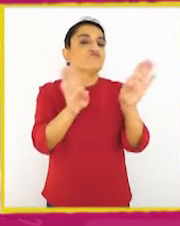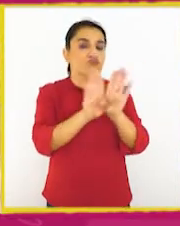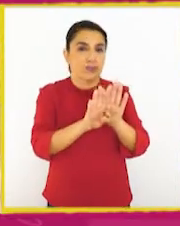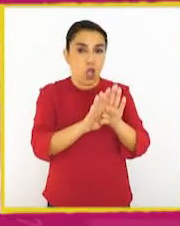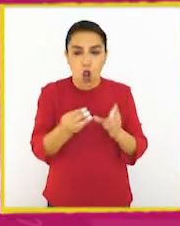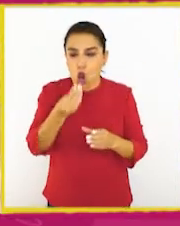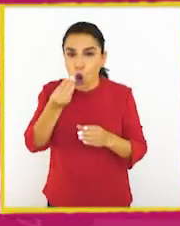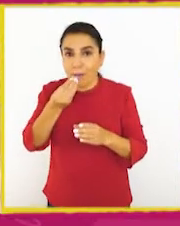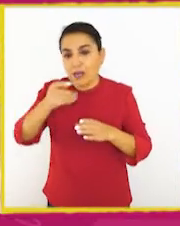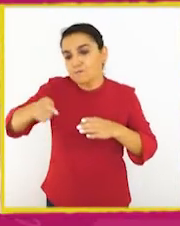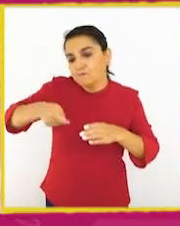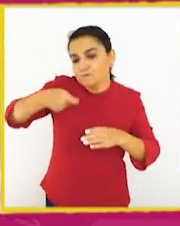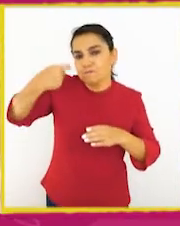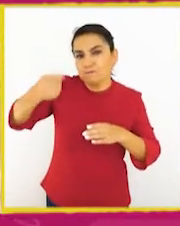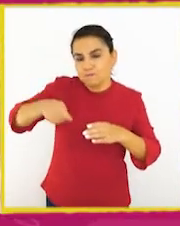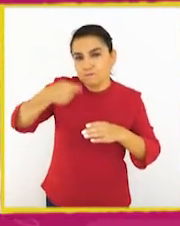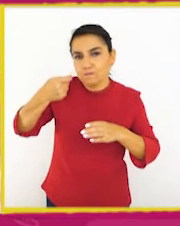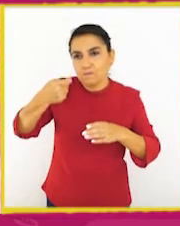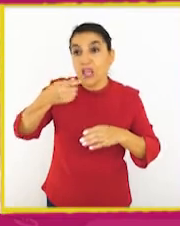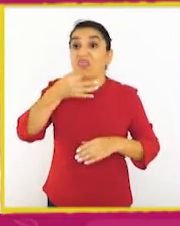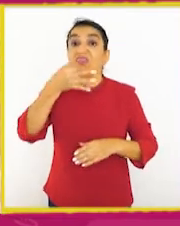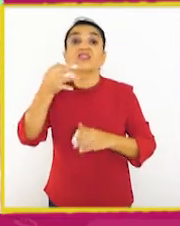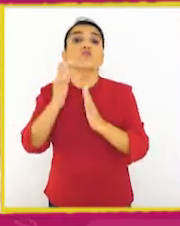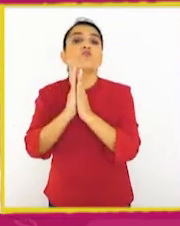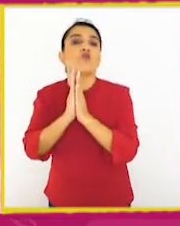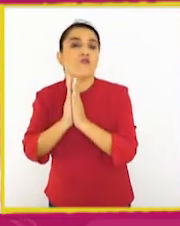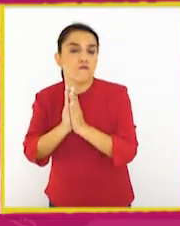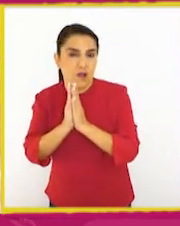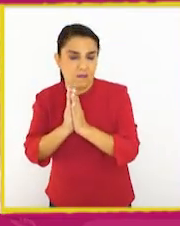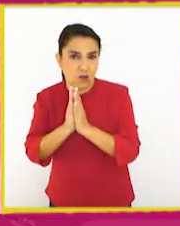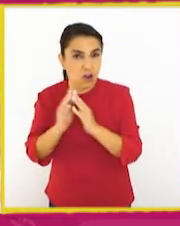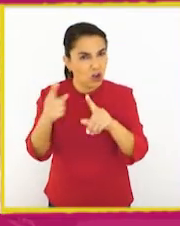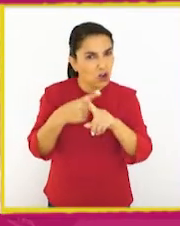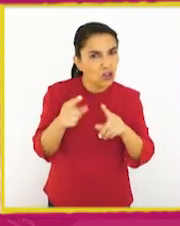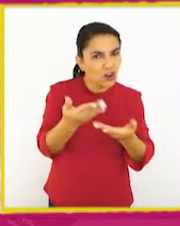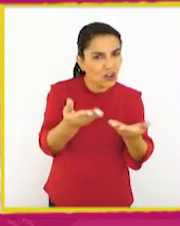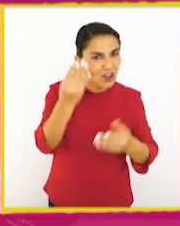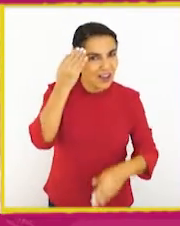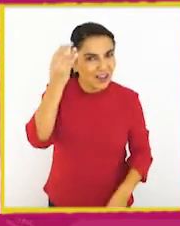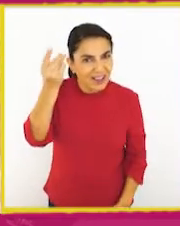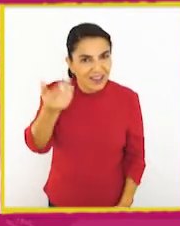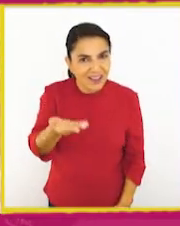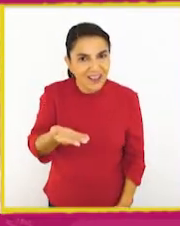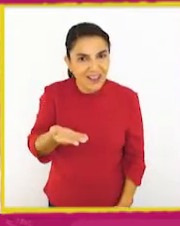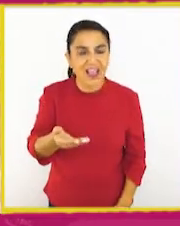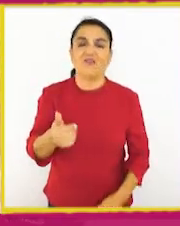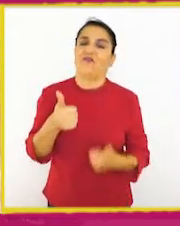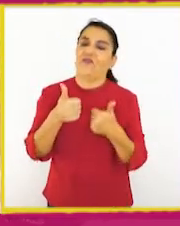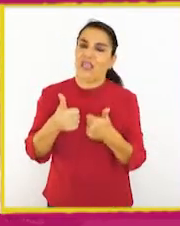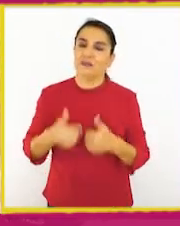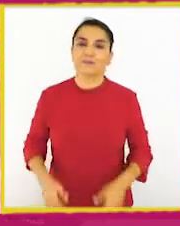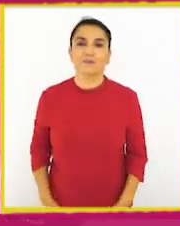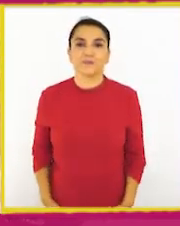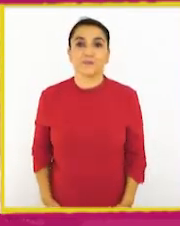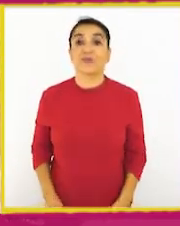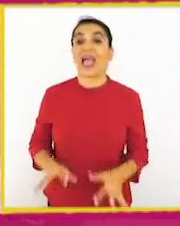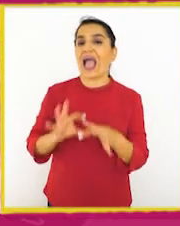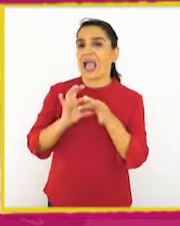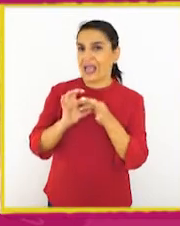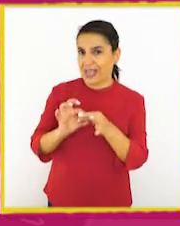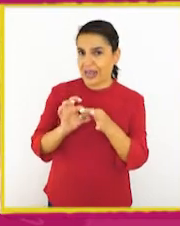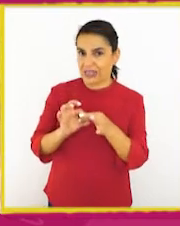utilizar cubiertos al momento de comer, decir por favor. ¿Se les ocurren otras? Muy bien,